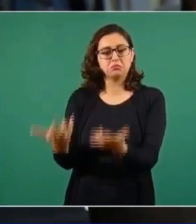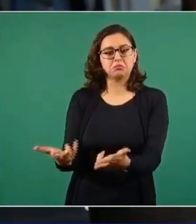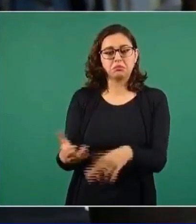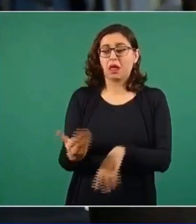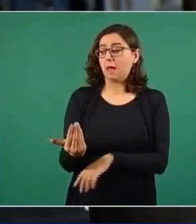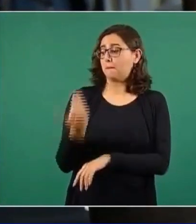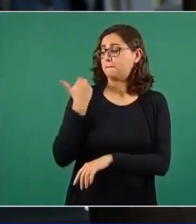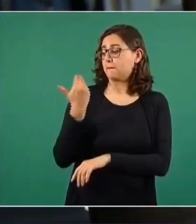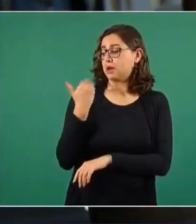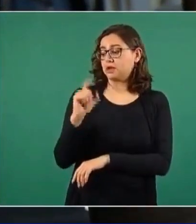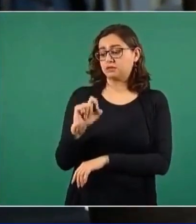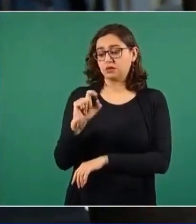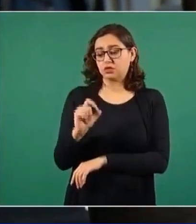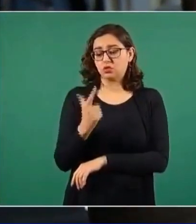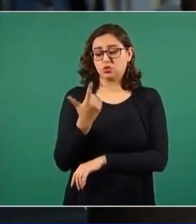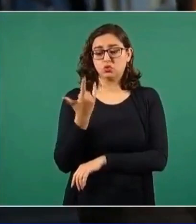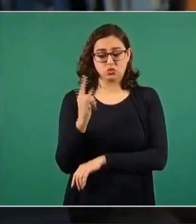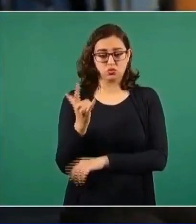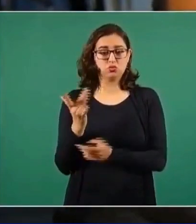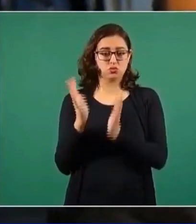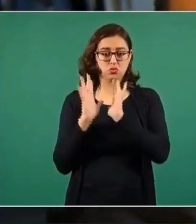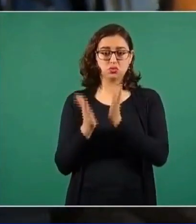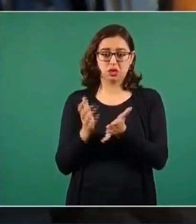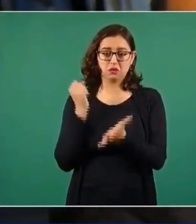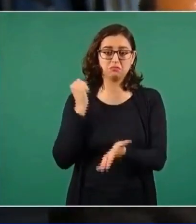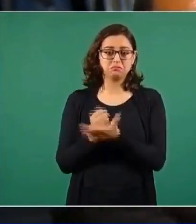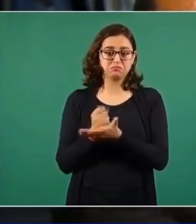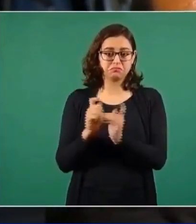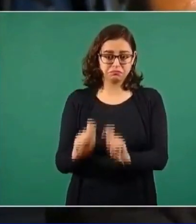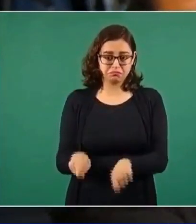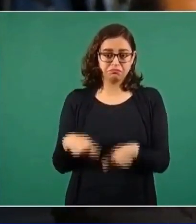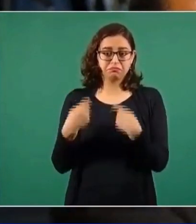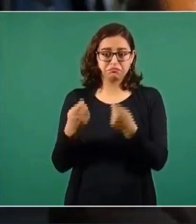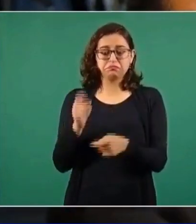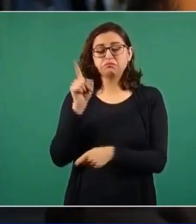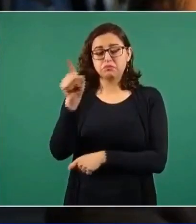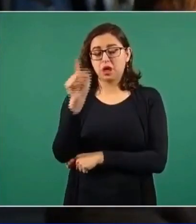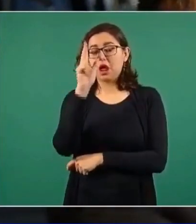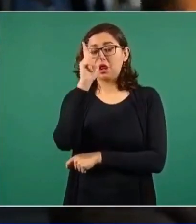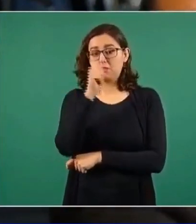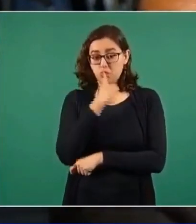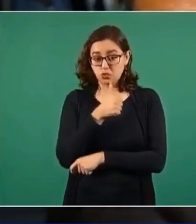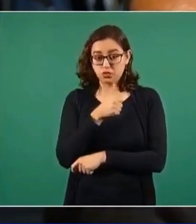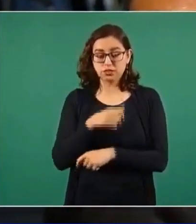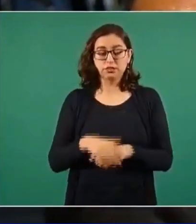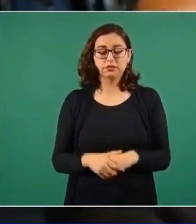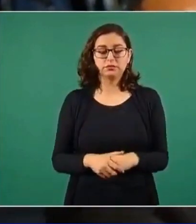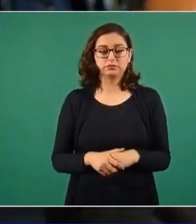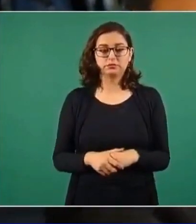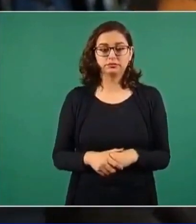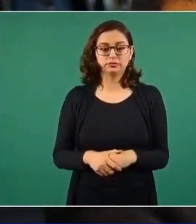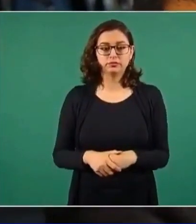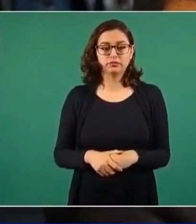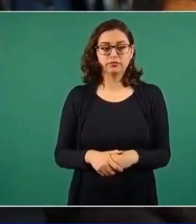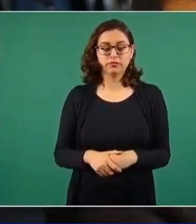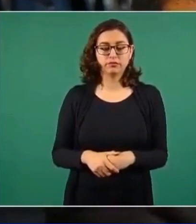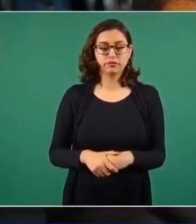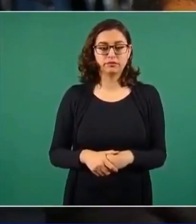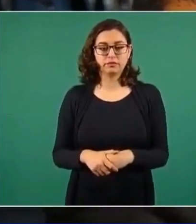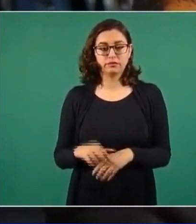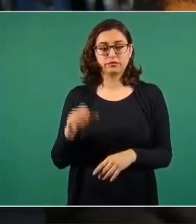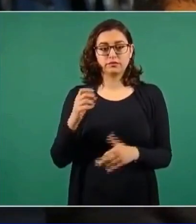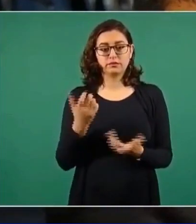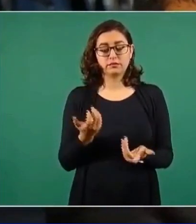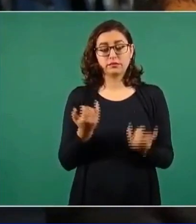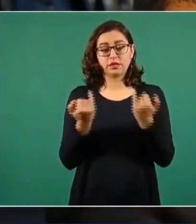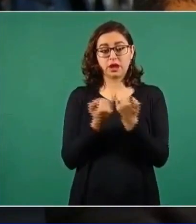21 de junio ya se la entregaron a Miguel Pompa Corella, en Hermosillo, por supuesto. Esa es una y esa es la, bueno, los demás también